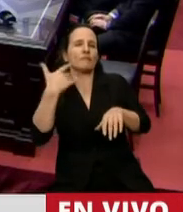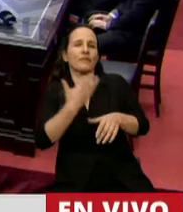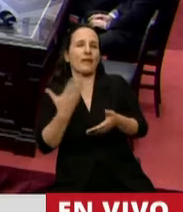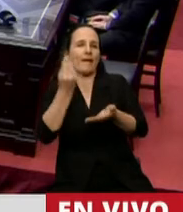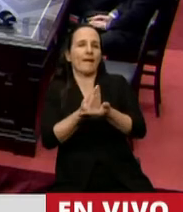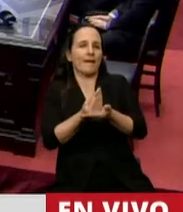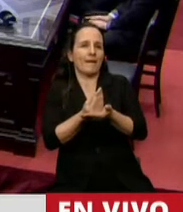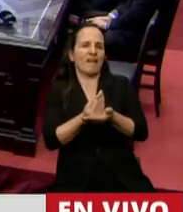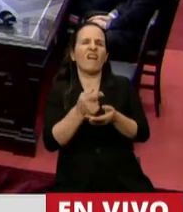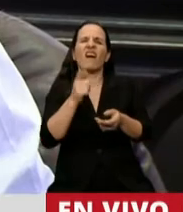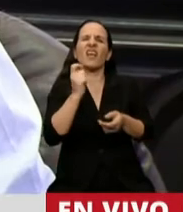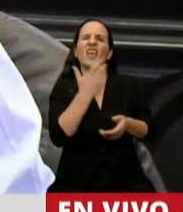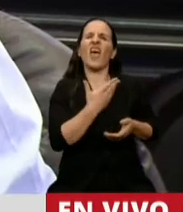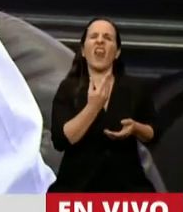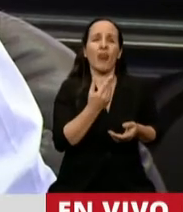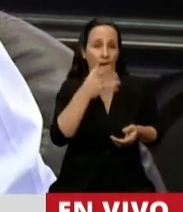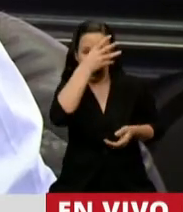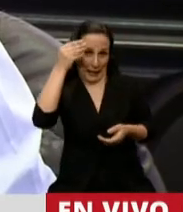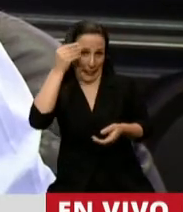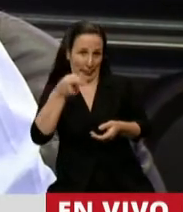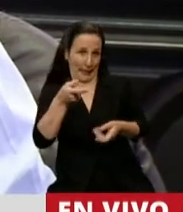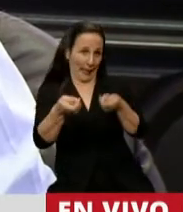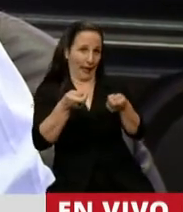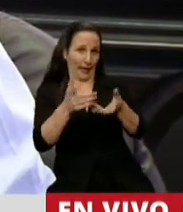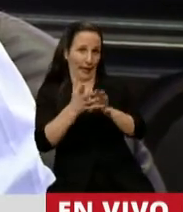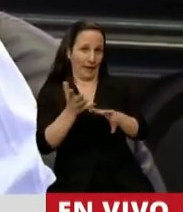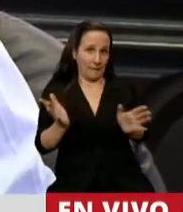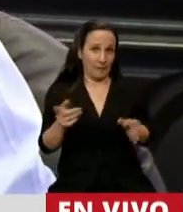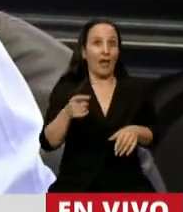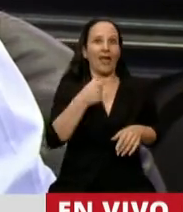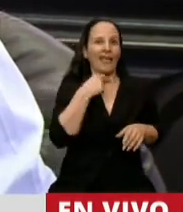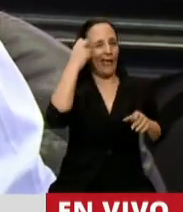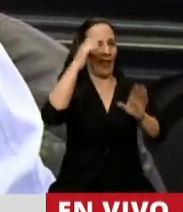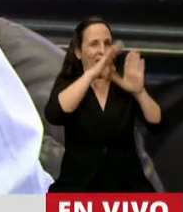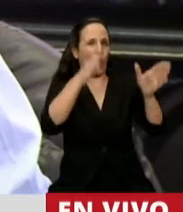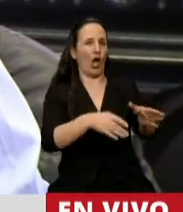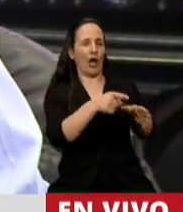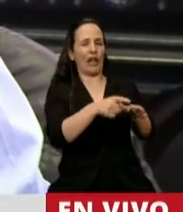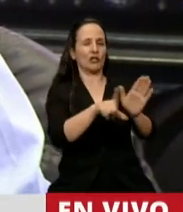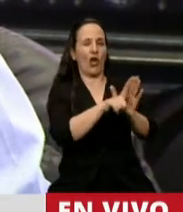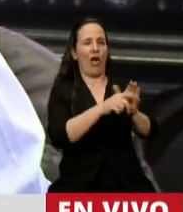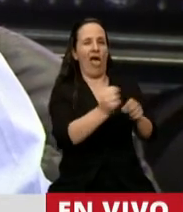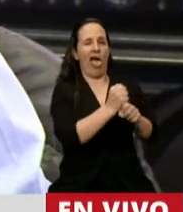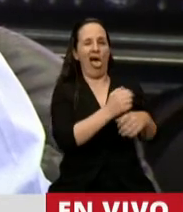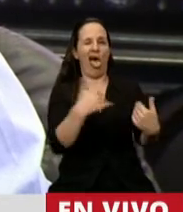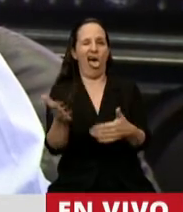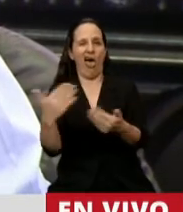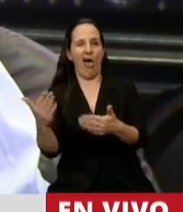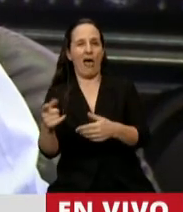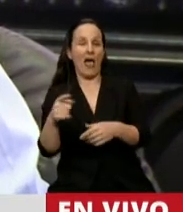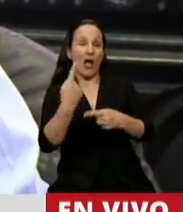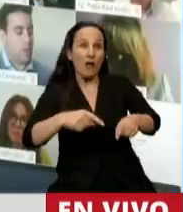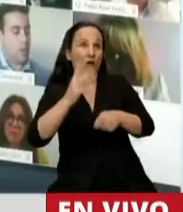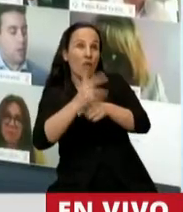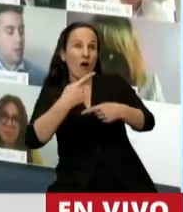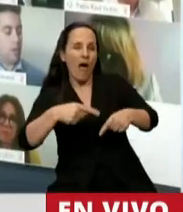Cristina Kirchner gobierna el país. Quiere usar el Congreso para que sancione leyes de impunidad e indultar delitos.